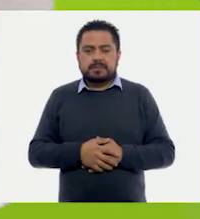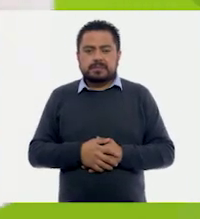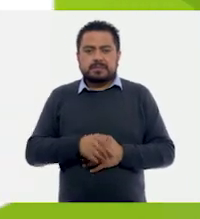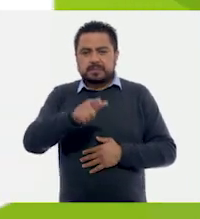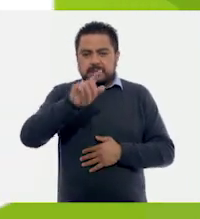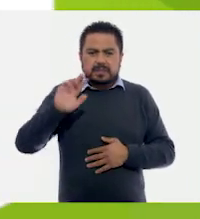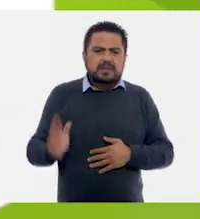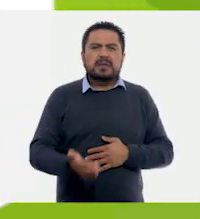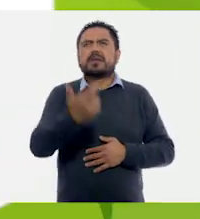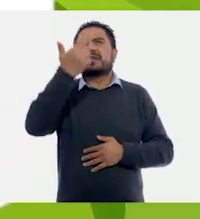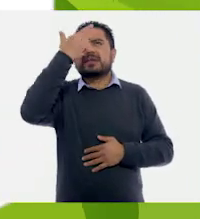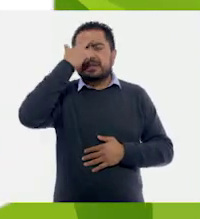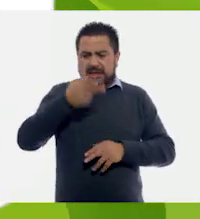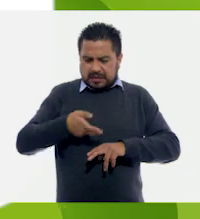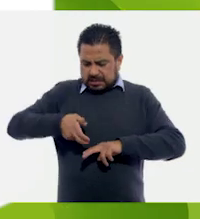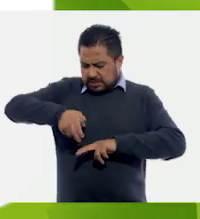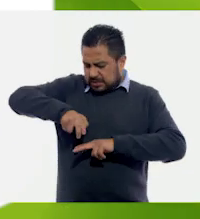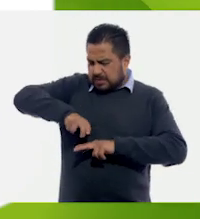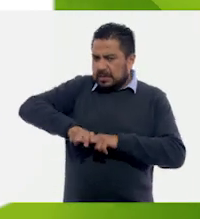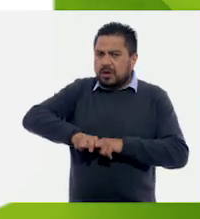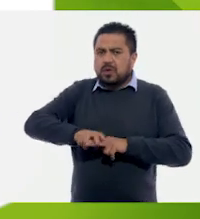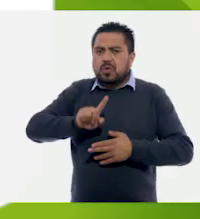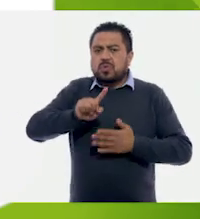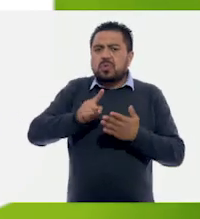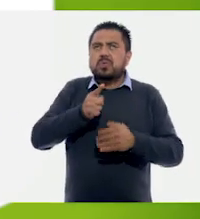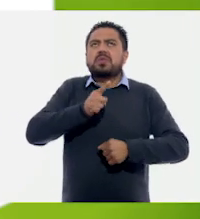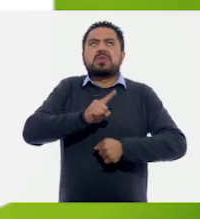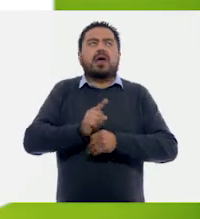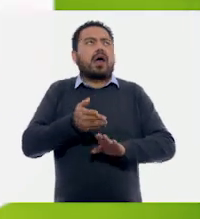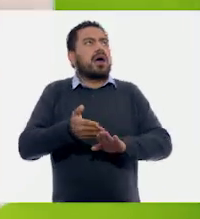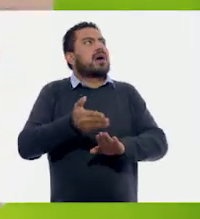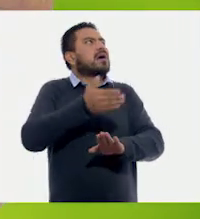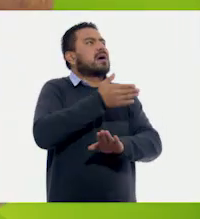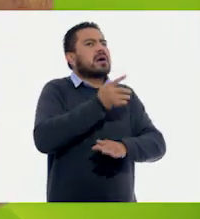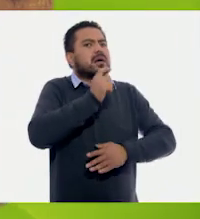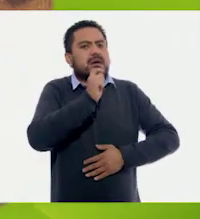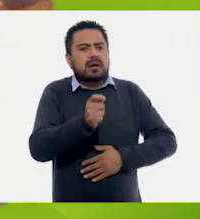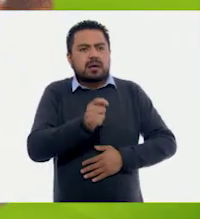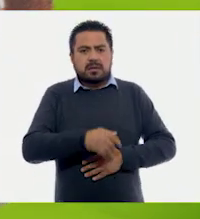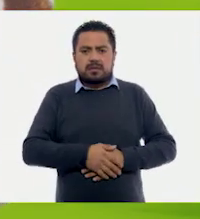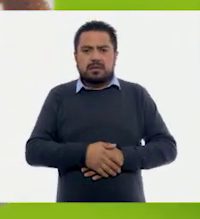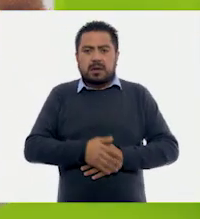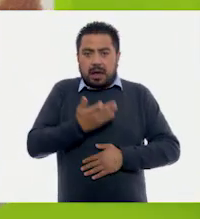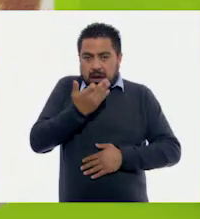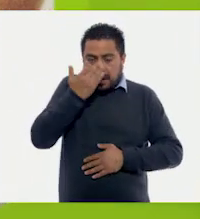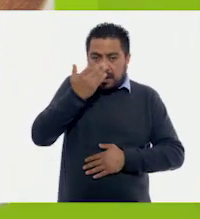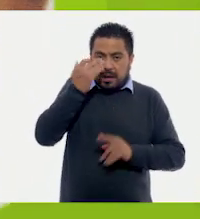¿Recuerda la silla que una vez fue una rama?